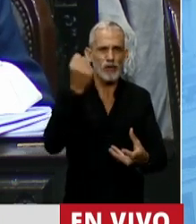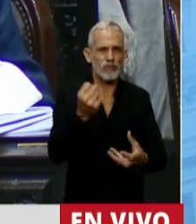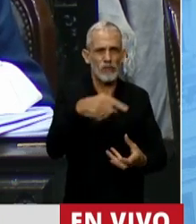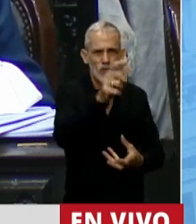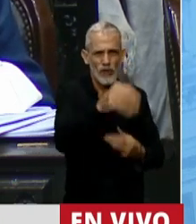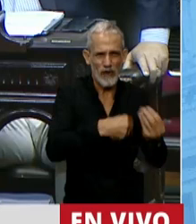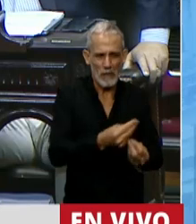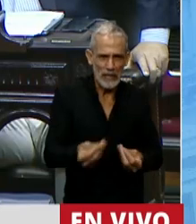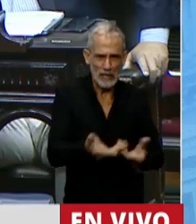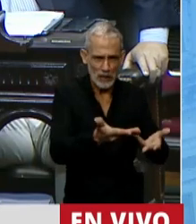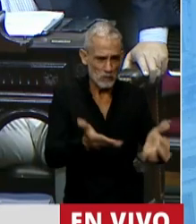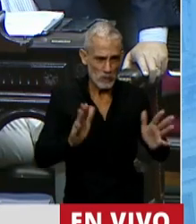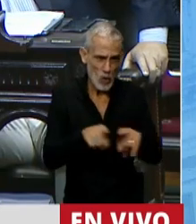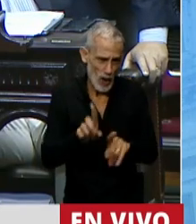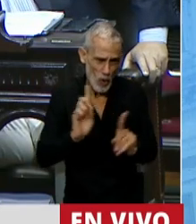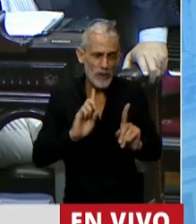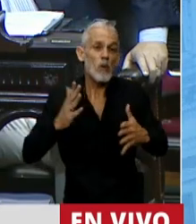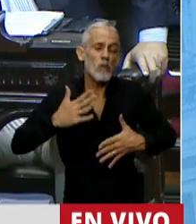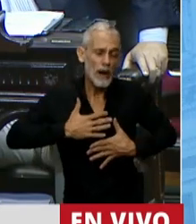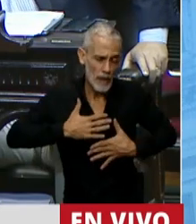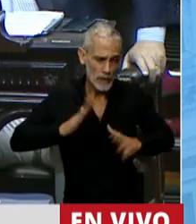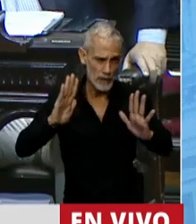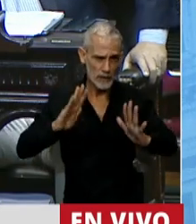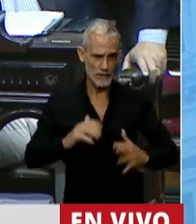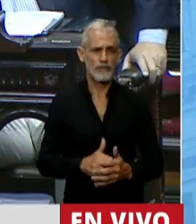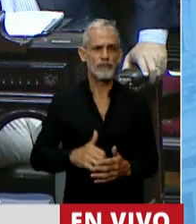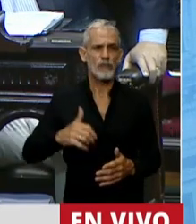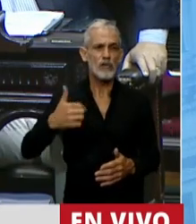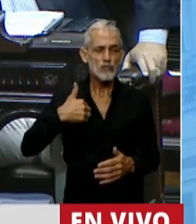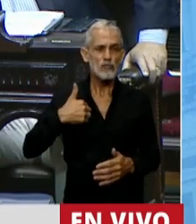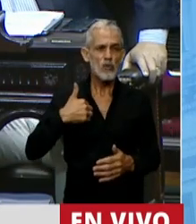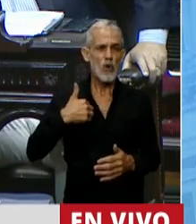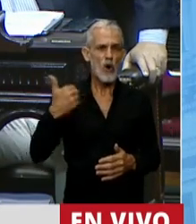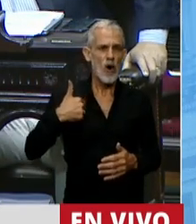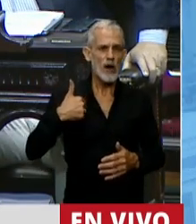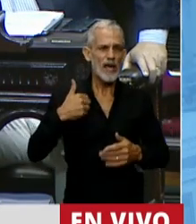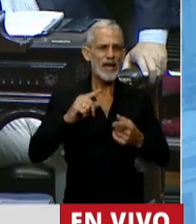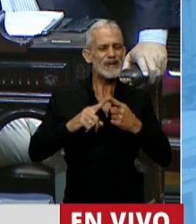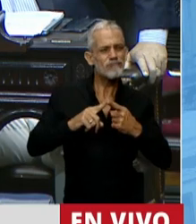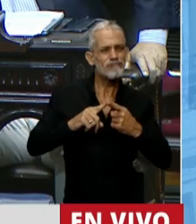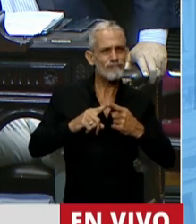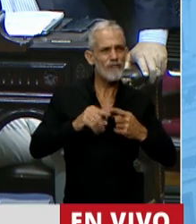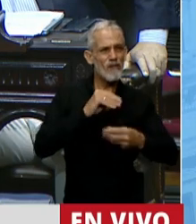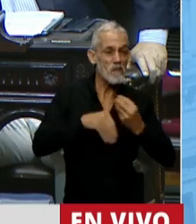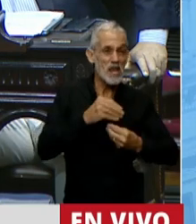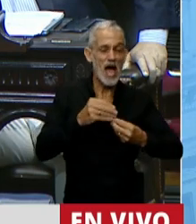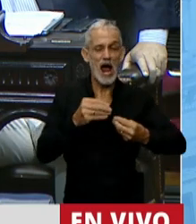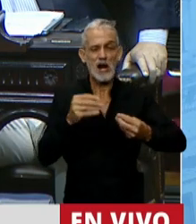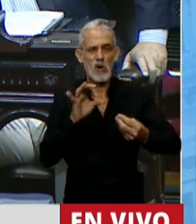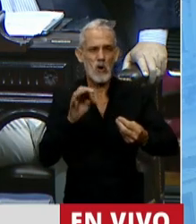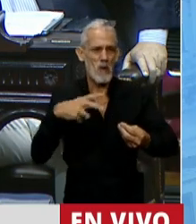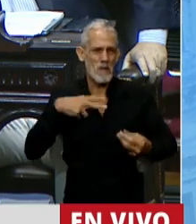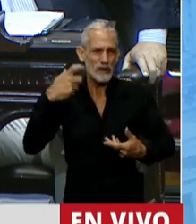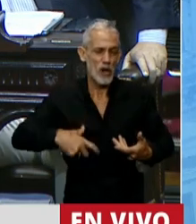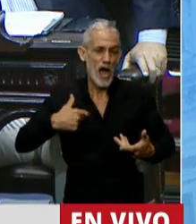poder tener y criar esa familia. Yo no hago por formación personal, familiar, si quieren decir